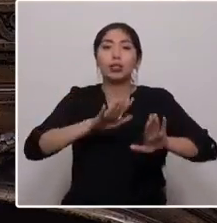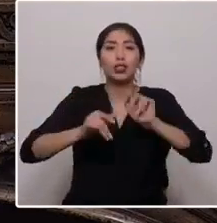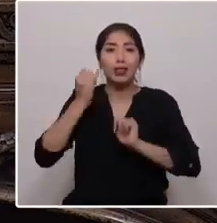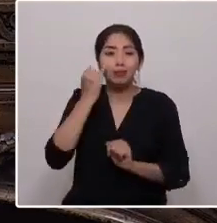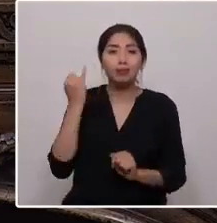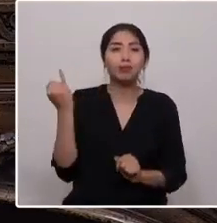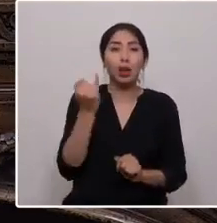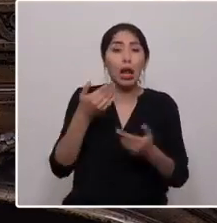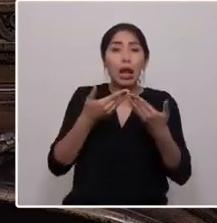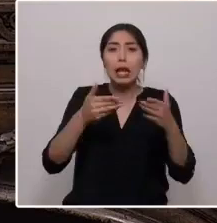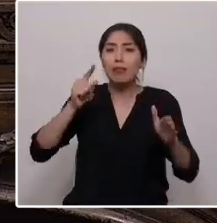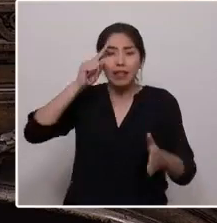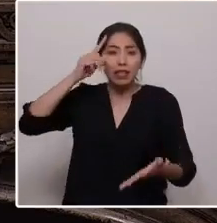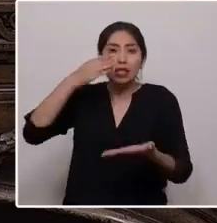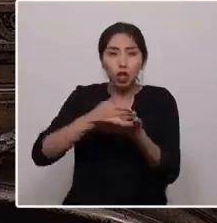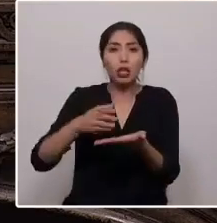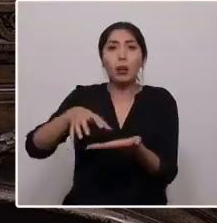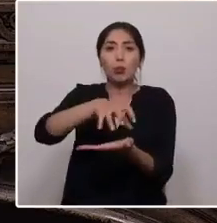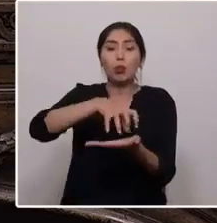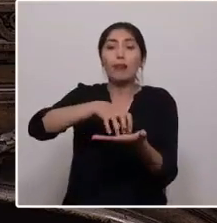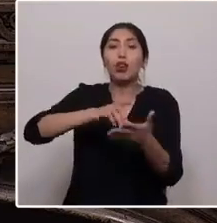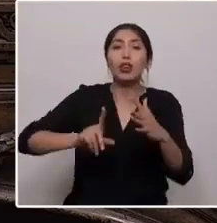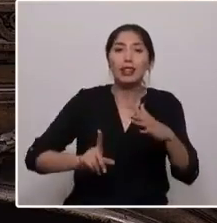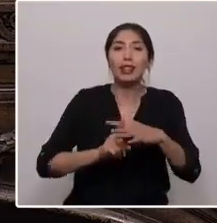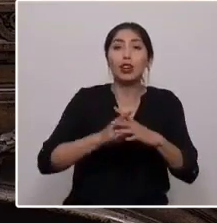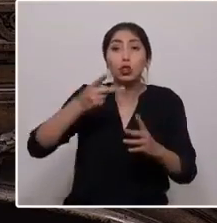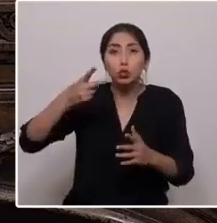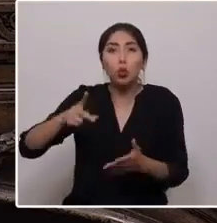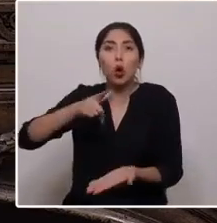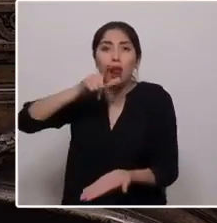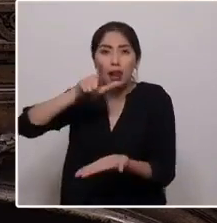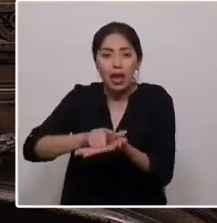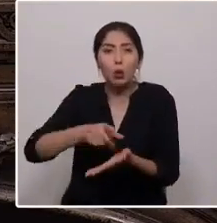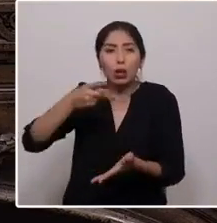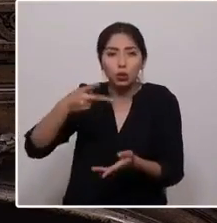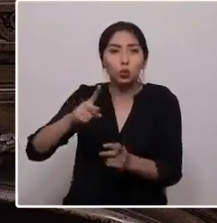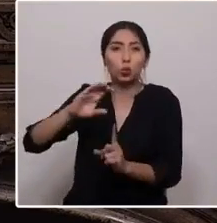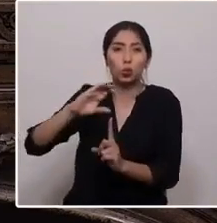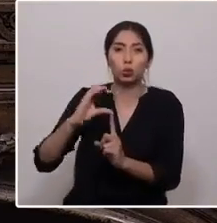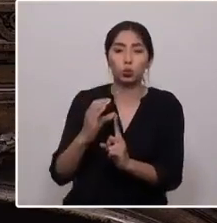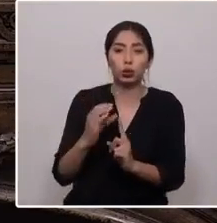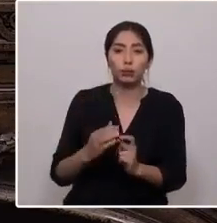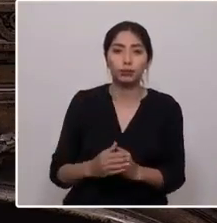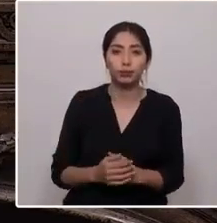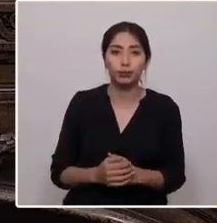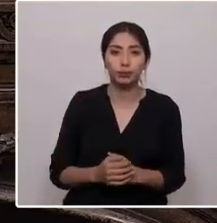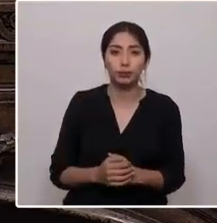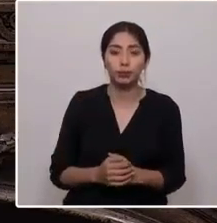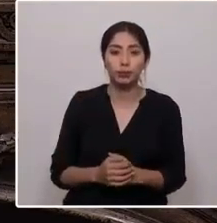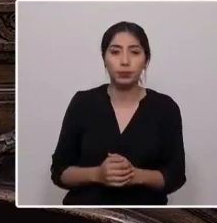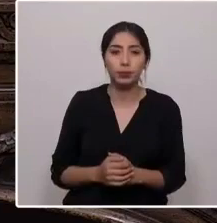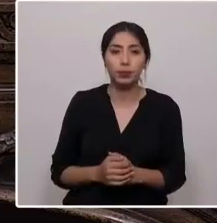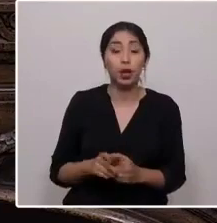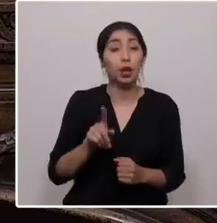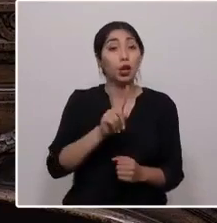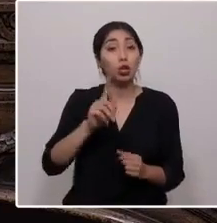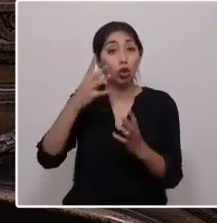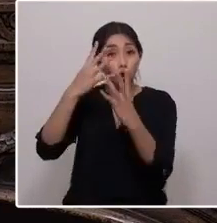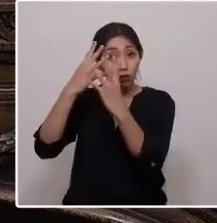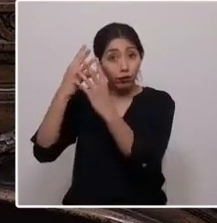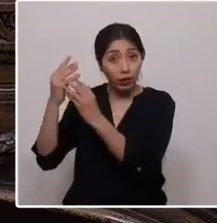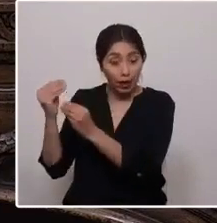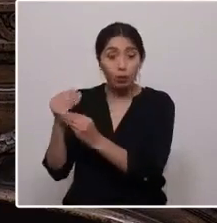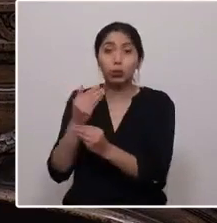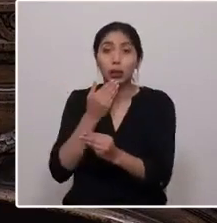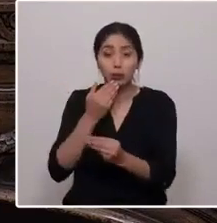de los pueblos originarios, sus lenguas y sus culturas. Que no olvidemos al pueblo tribal afrochileno